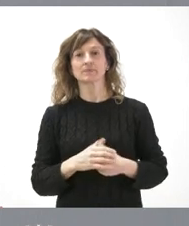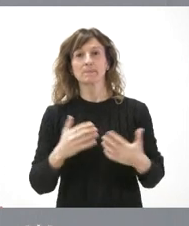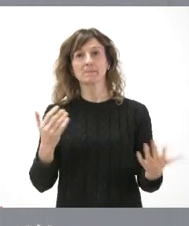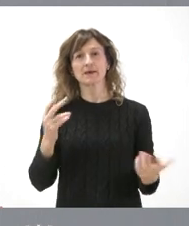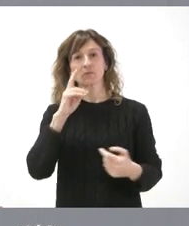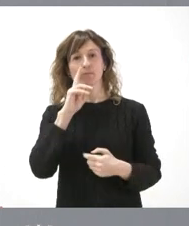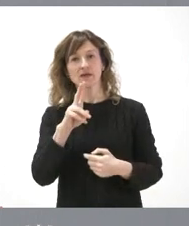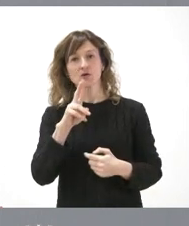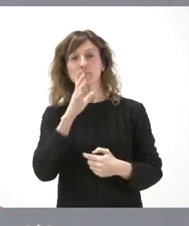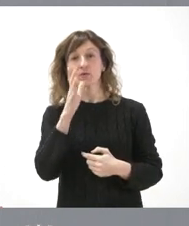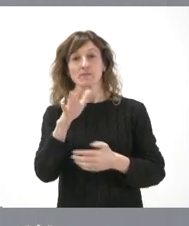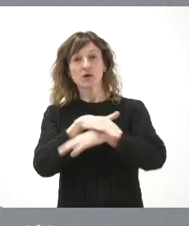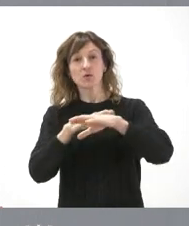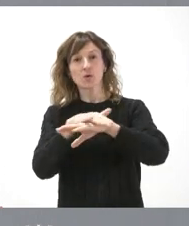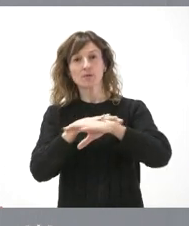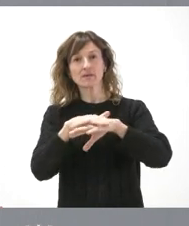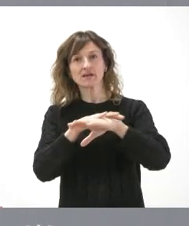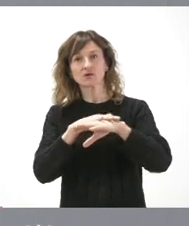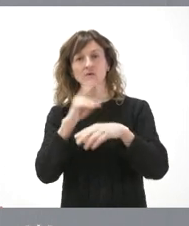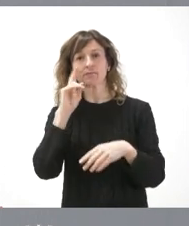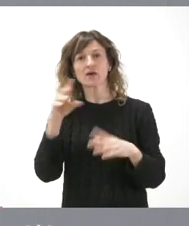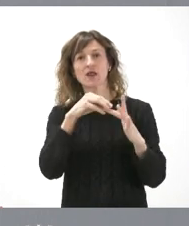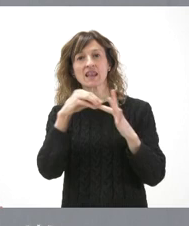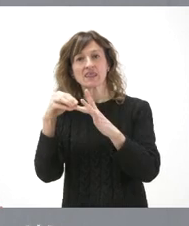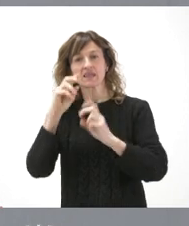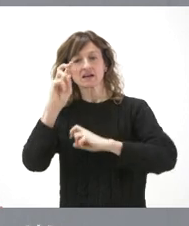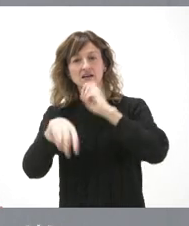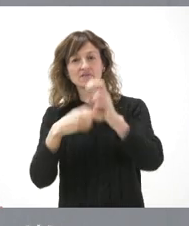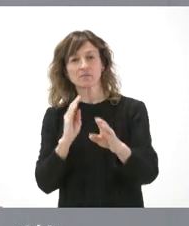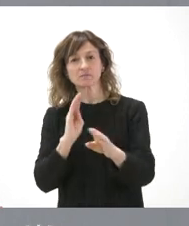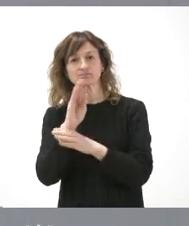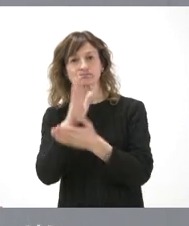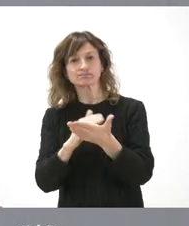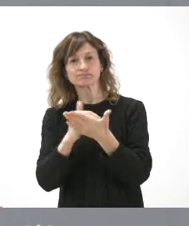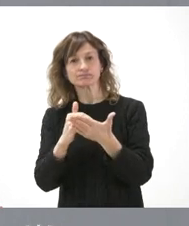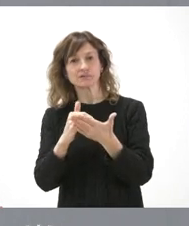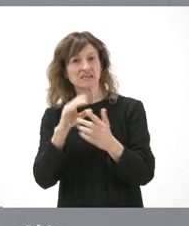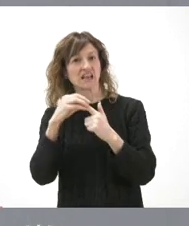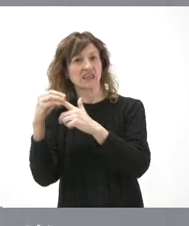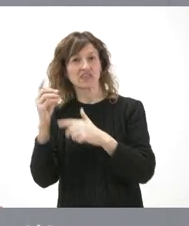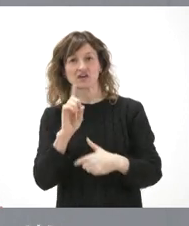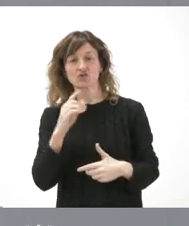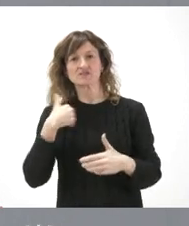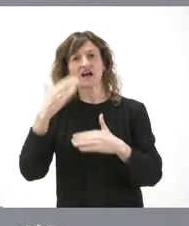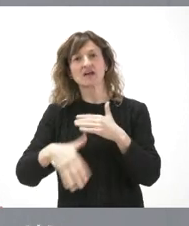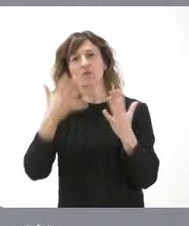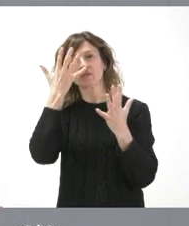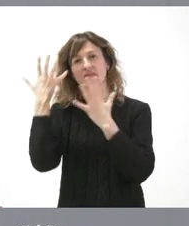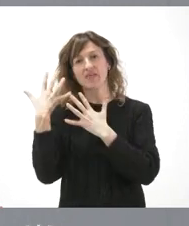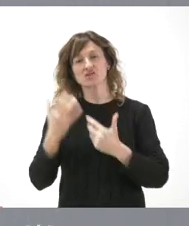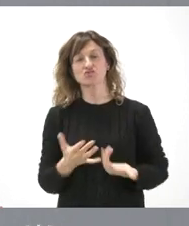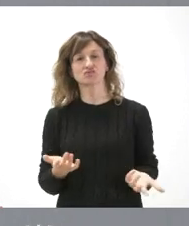bien es que el Gobierno no lidere la reforma de la financiación autónomica, un modelo que lleva caducado ya diez años.